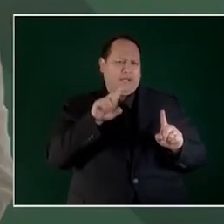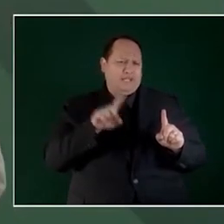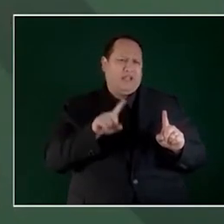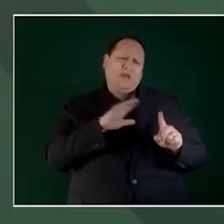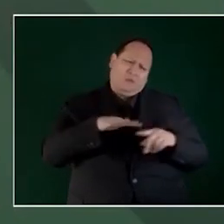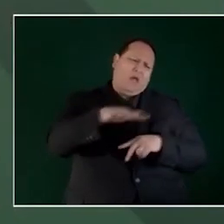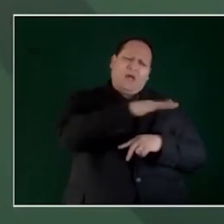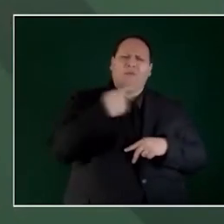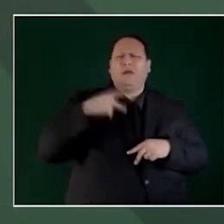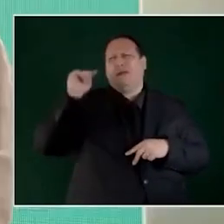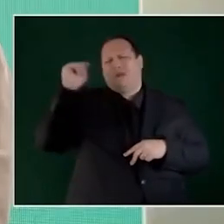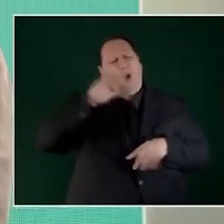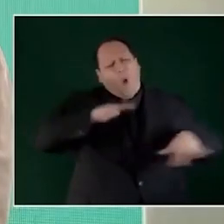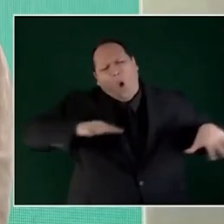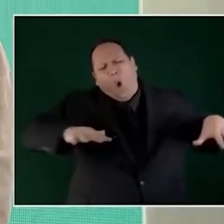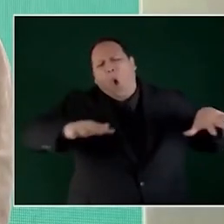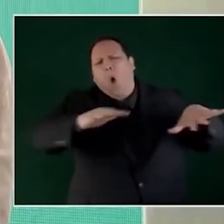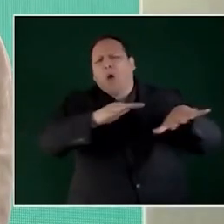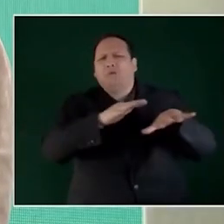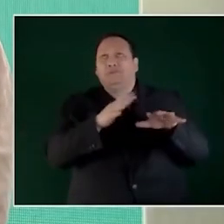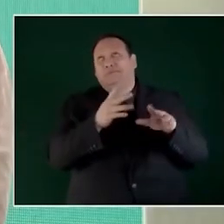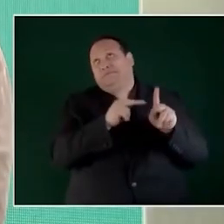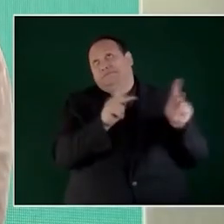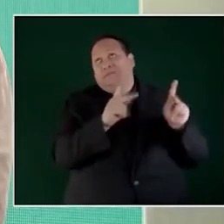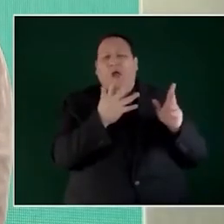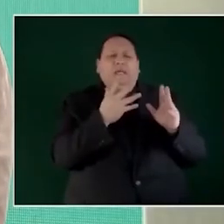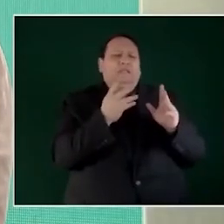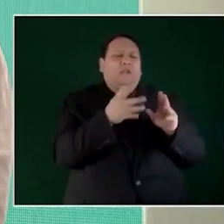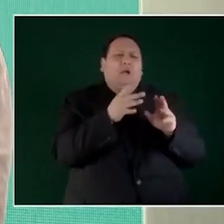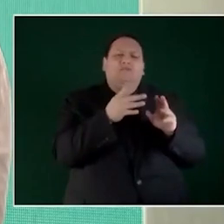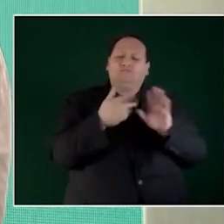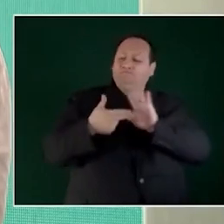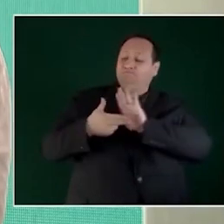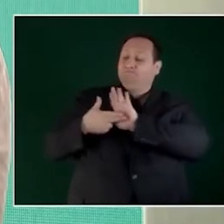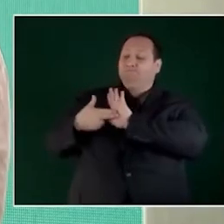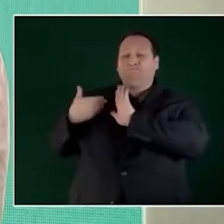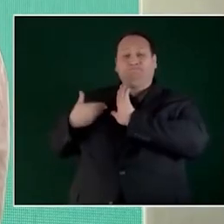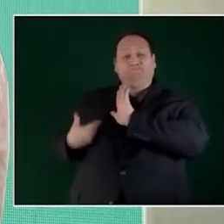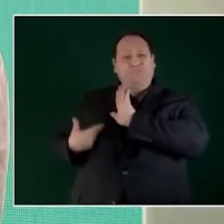Tabasco, o casi todos tenemos apodo,